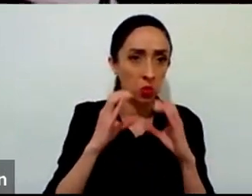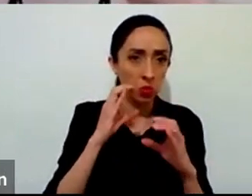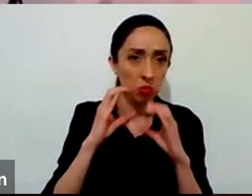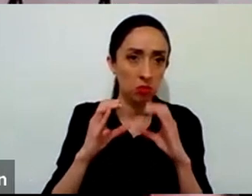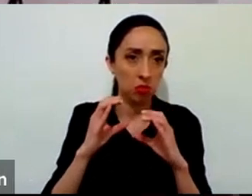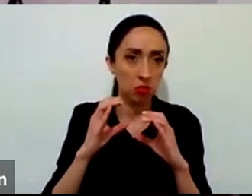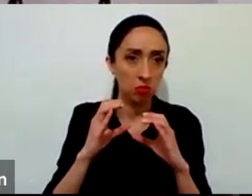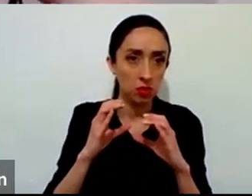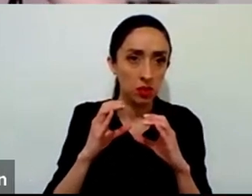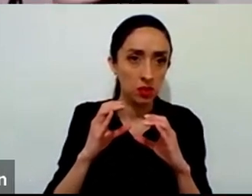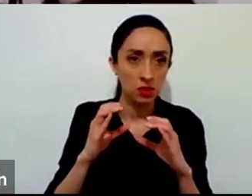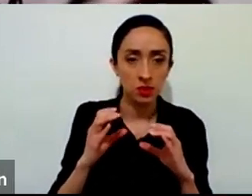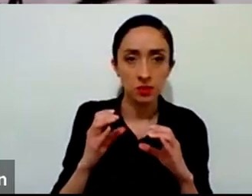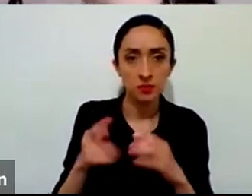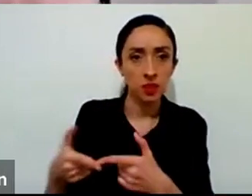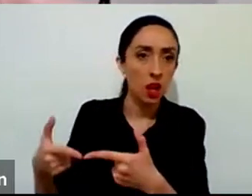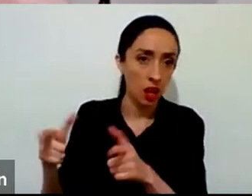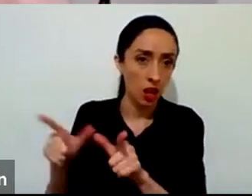con las personas en nuestro grupo